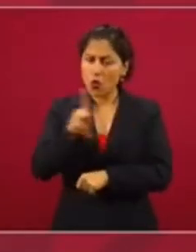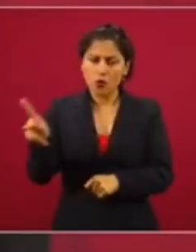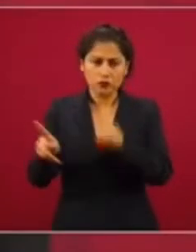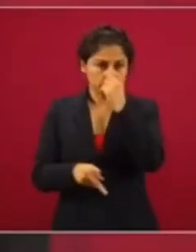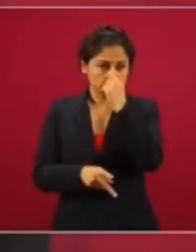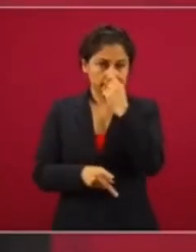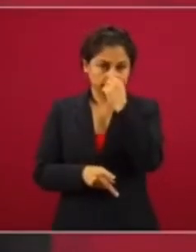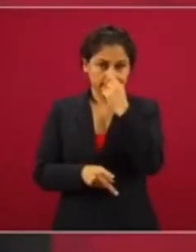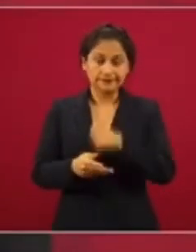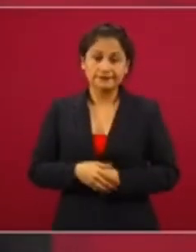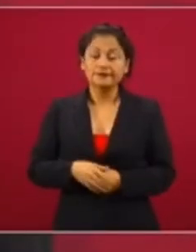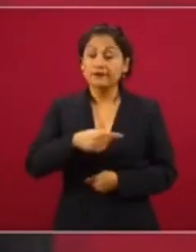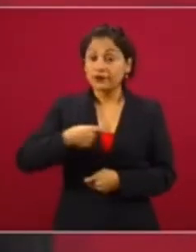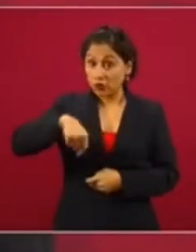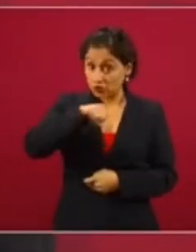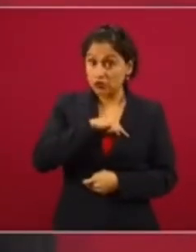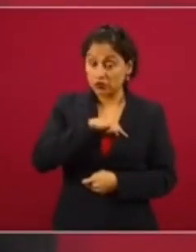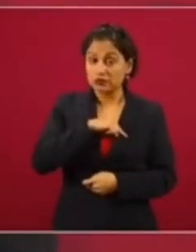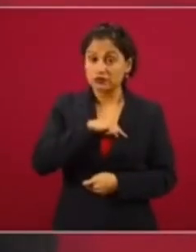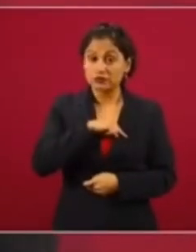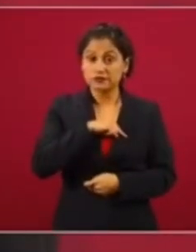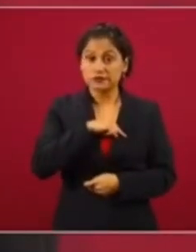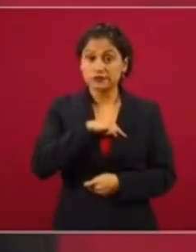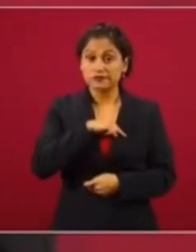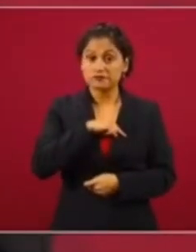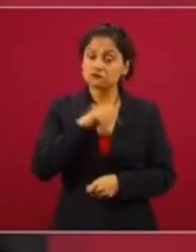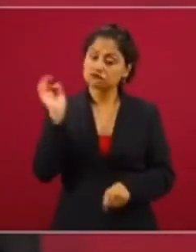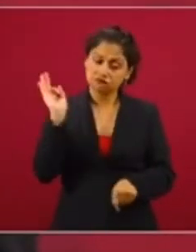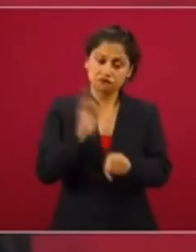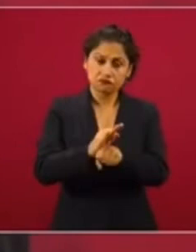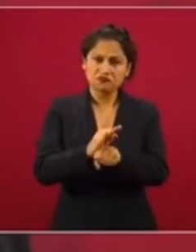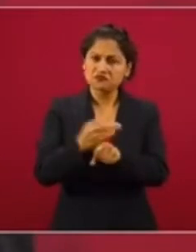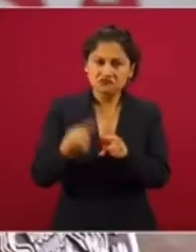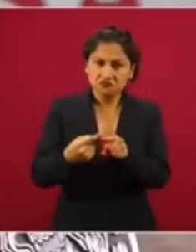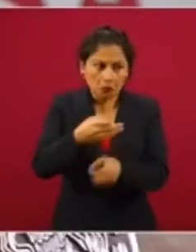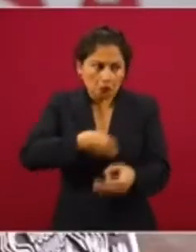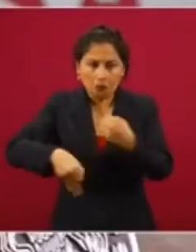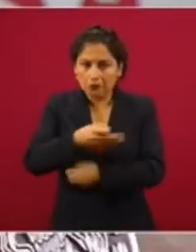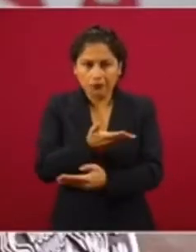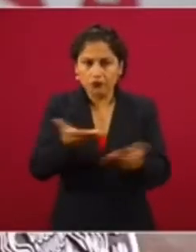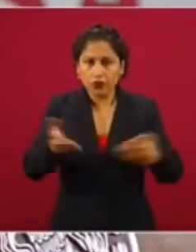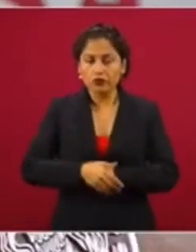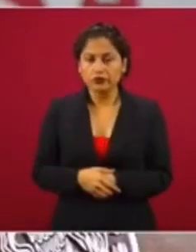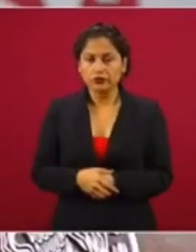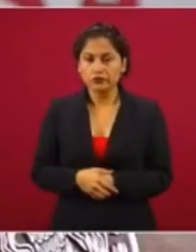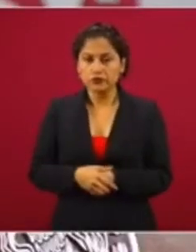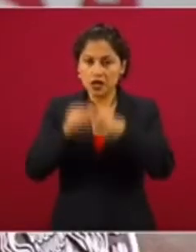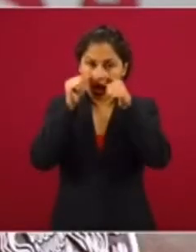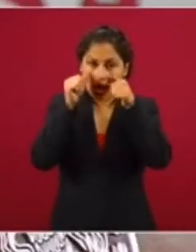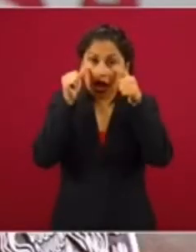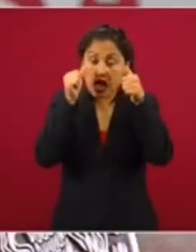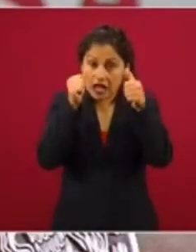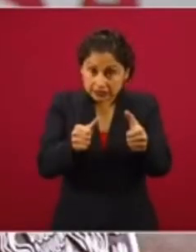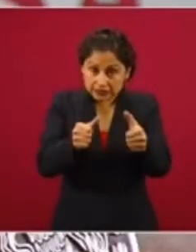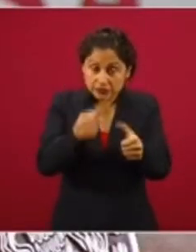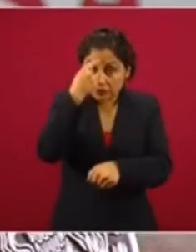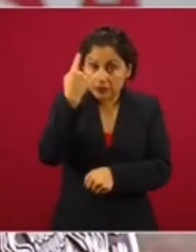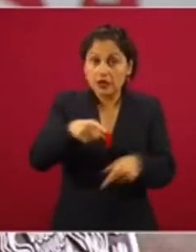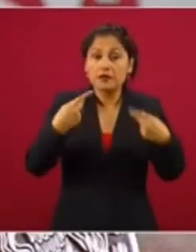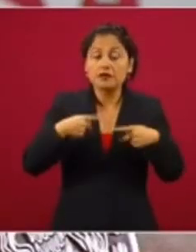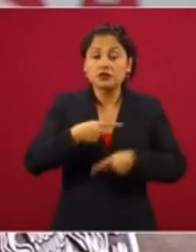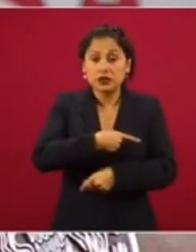protegemos a todos, le damos atención preferente a los pobres,